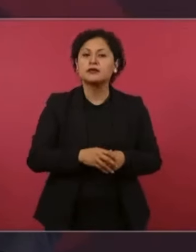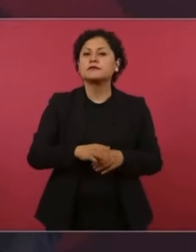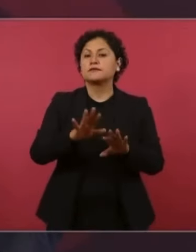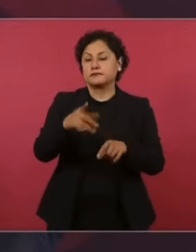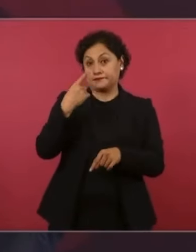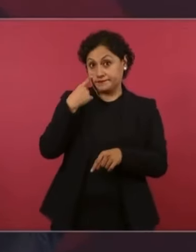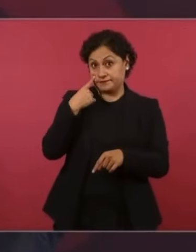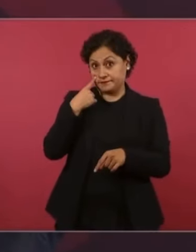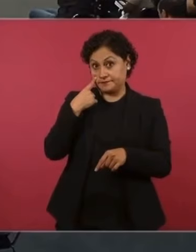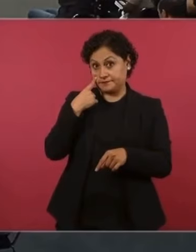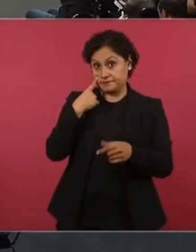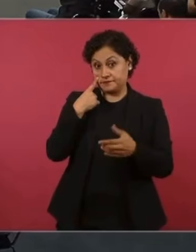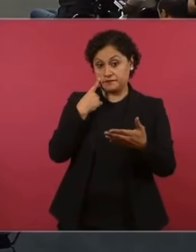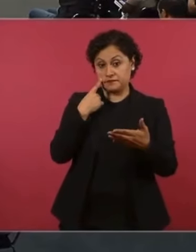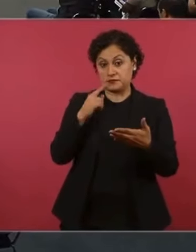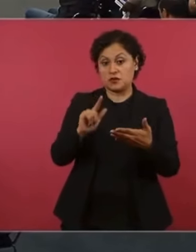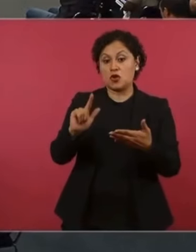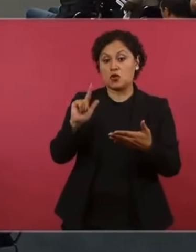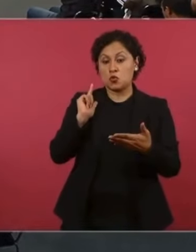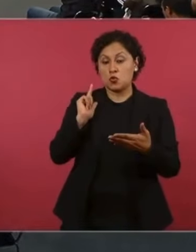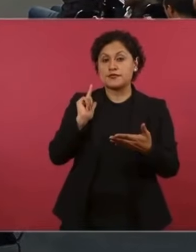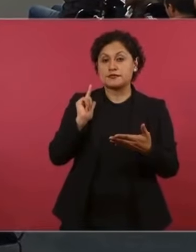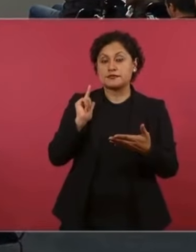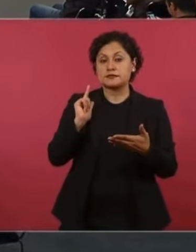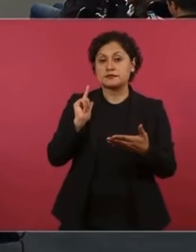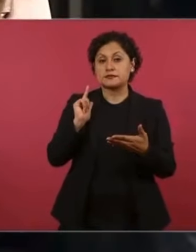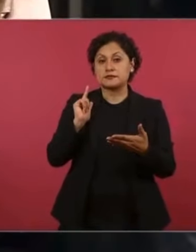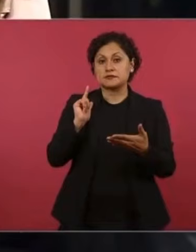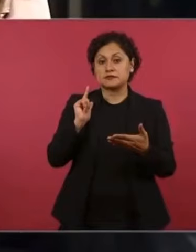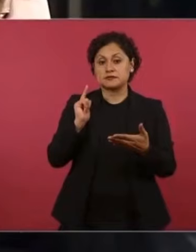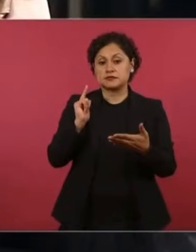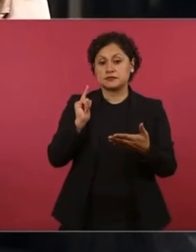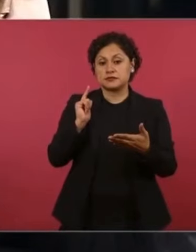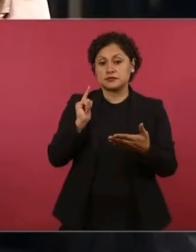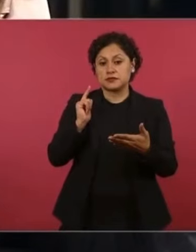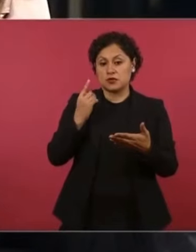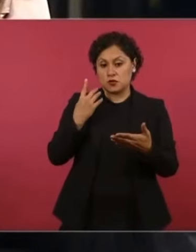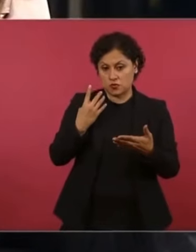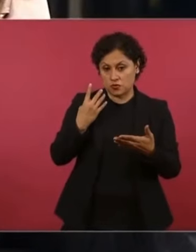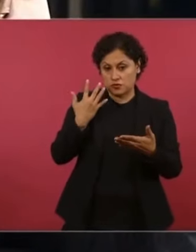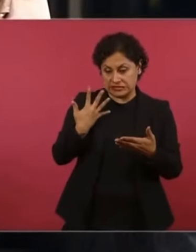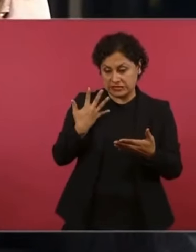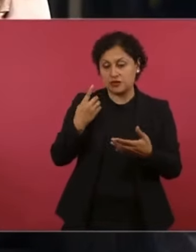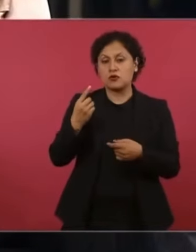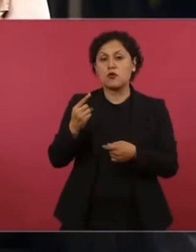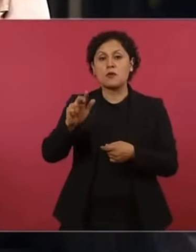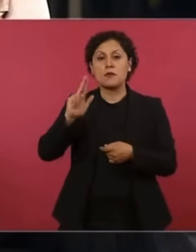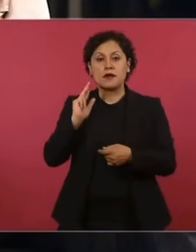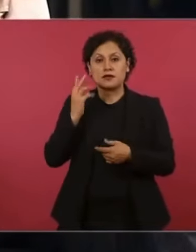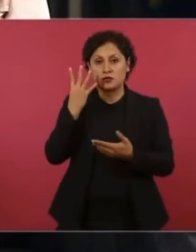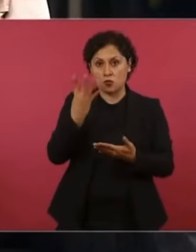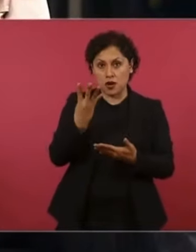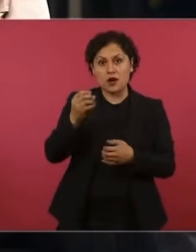Cuatro el lunes, cinco el lunes, cuatro el martes y son tres hoy en Chiapas. Sí,